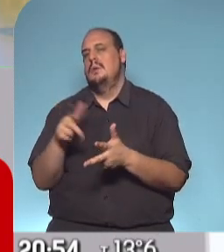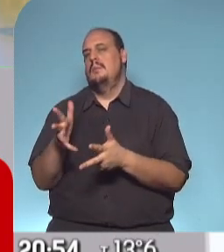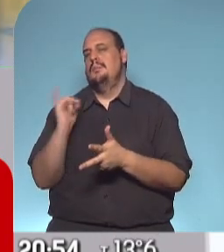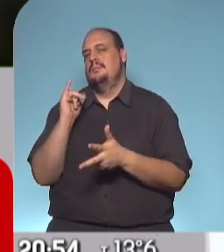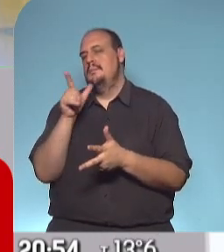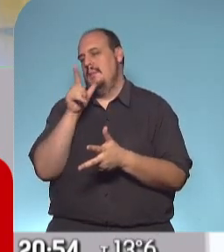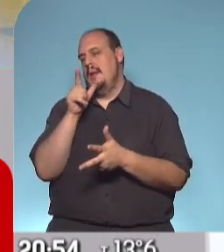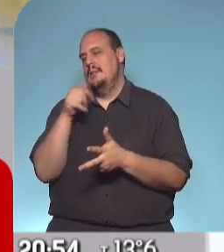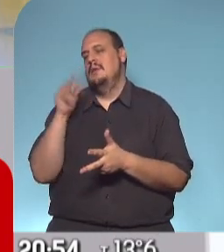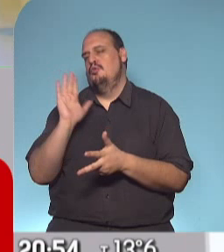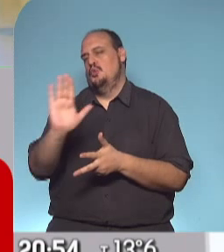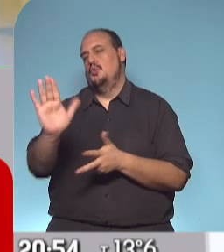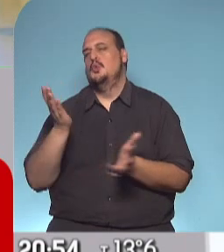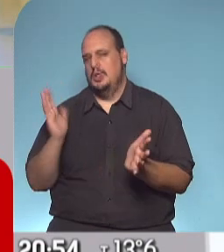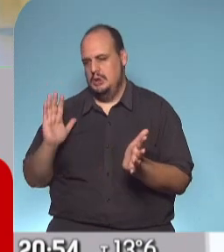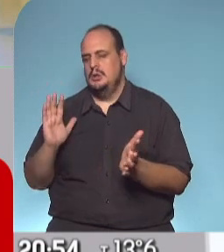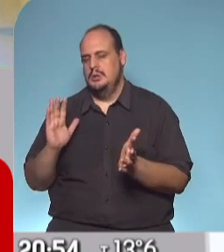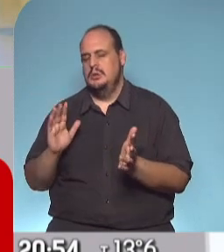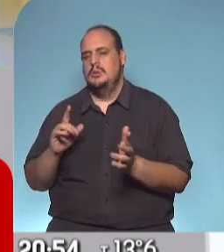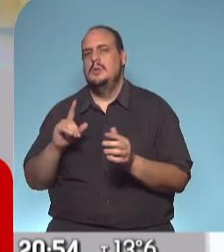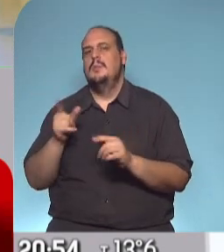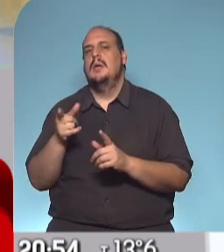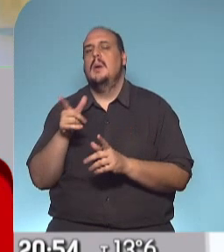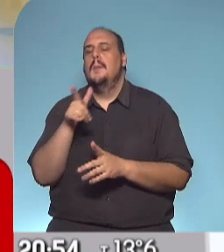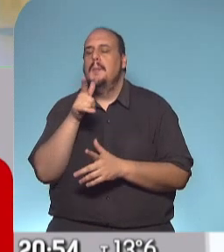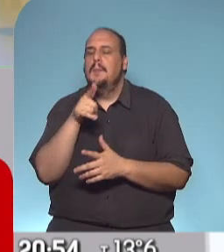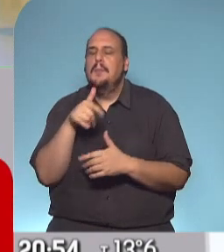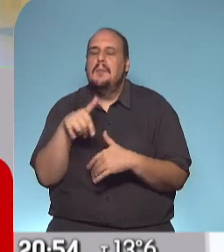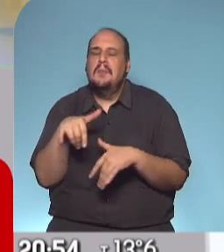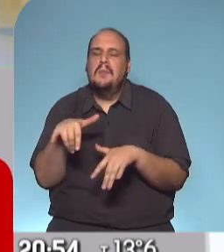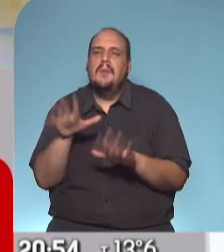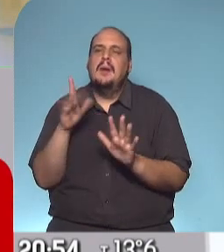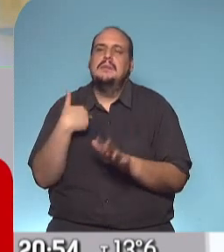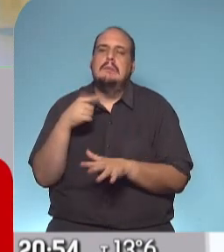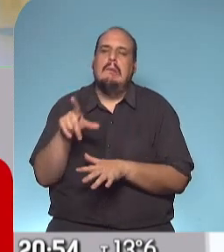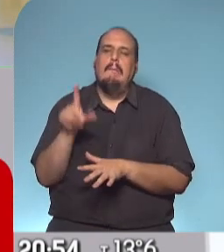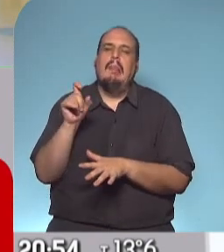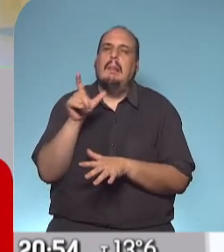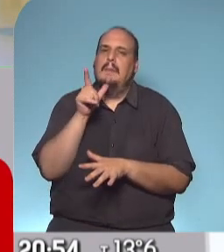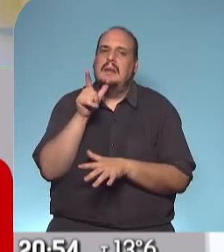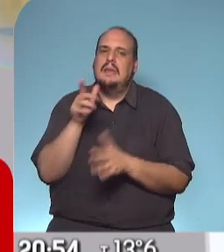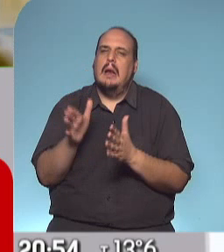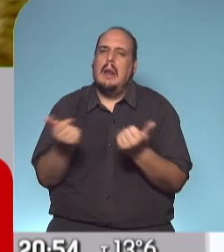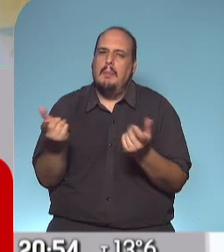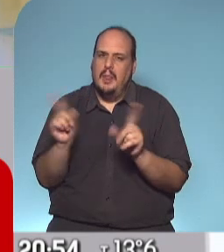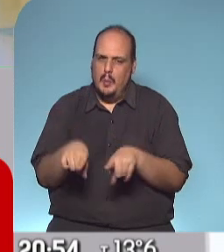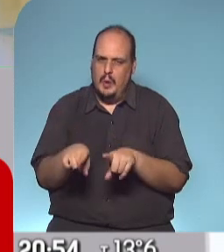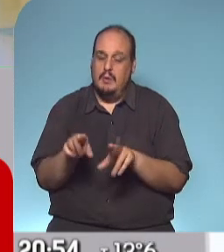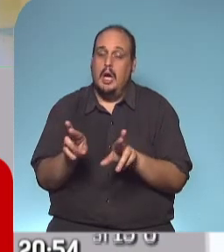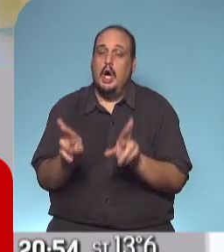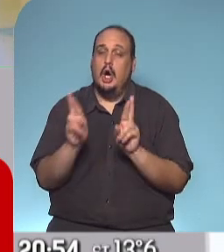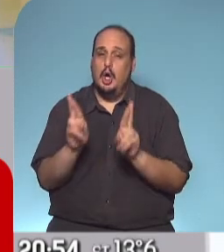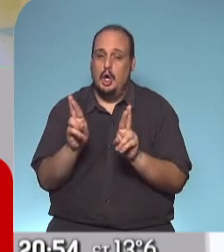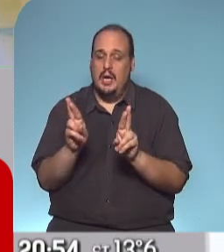para más adelante, pero sí hay algún atis o alguna intención de que vuelvan cuanto antes, sobre todo por